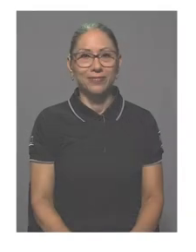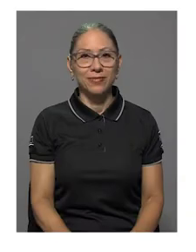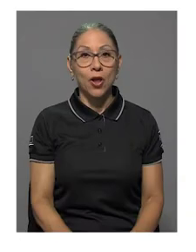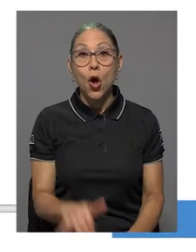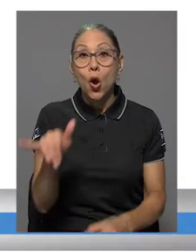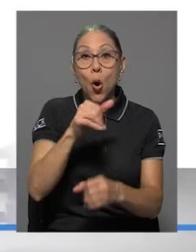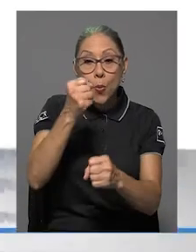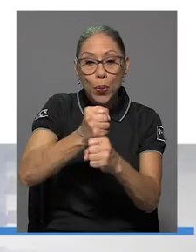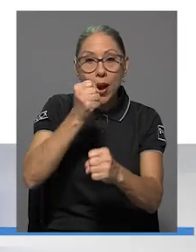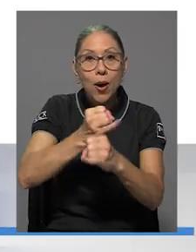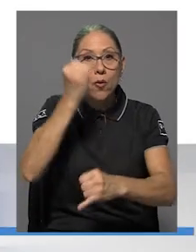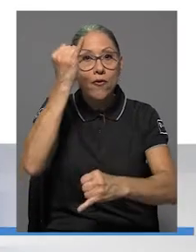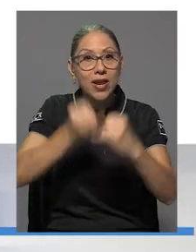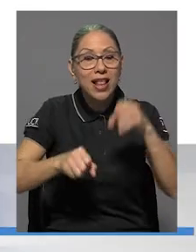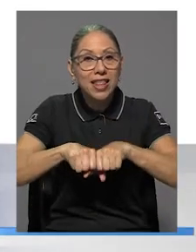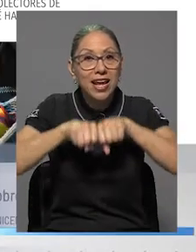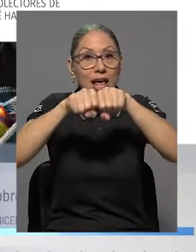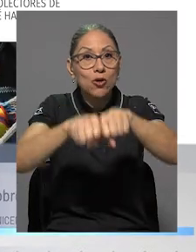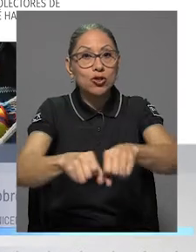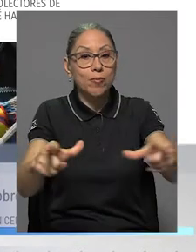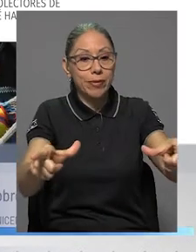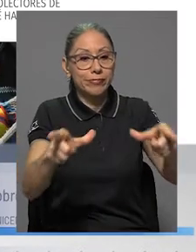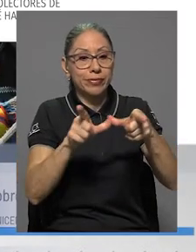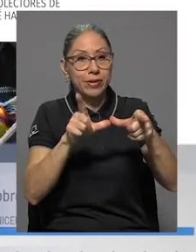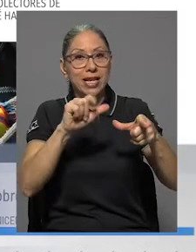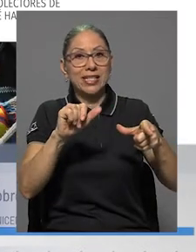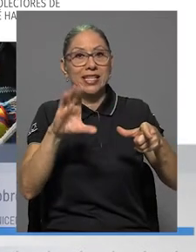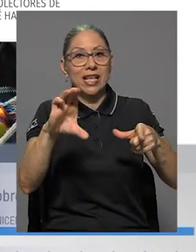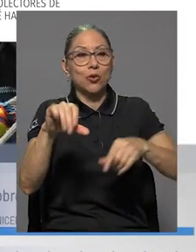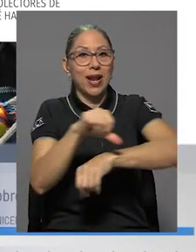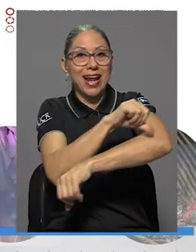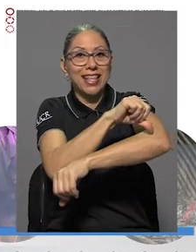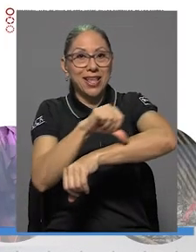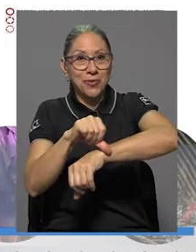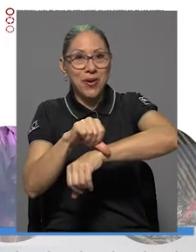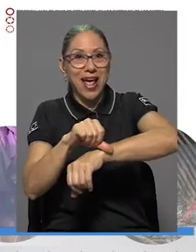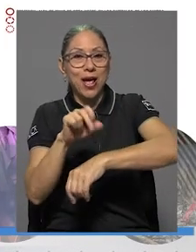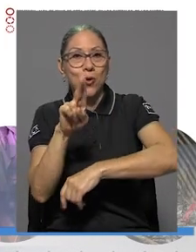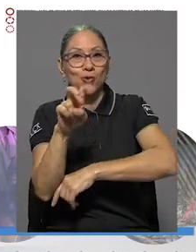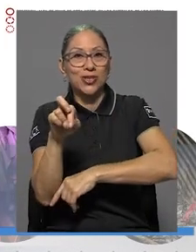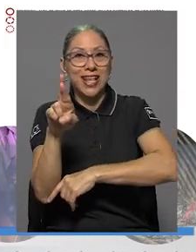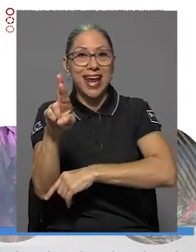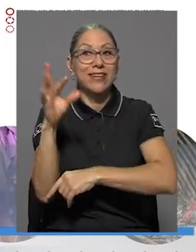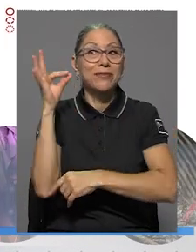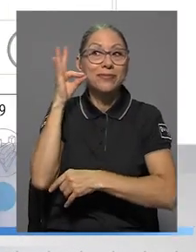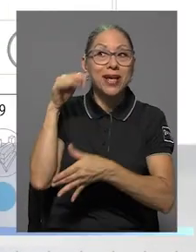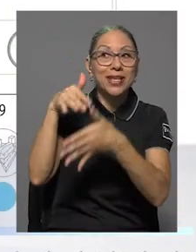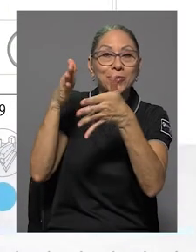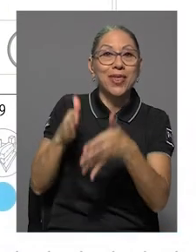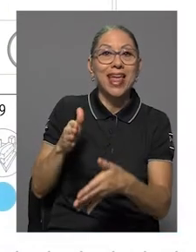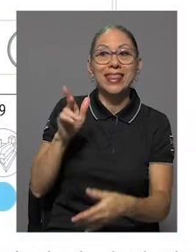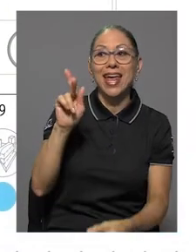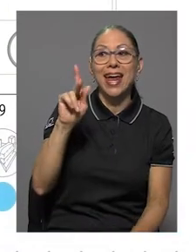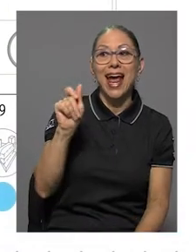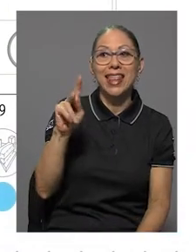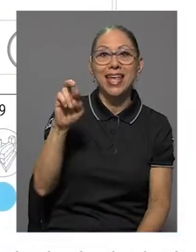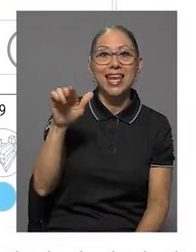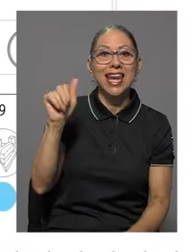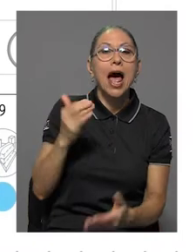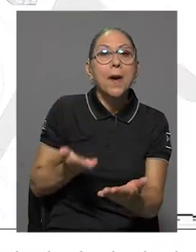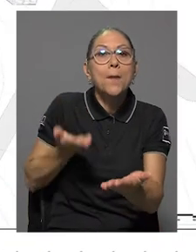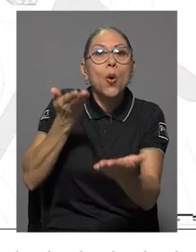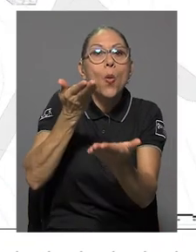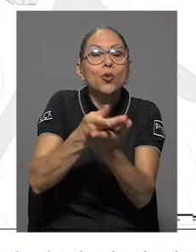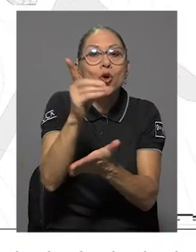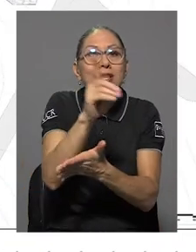Como trabajo final de graduación para obtener su licenciatura en arquitectura en la UCR, la estudiante Caterina propuso el